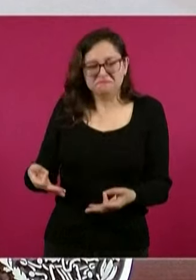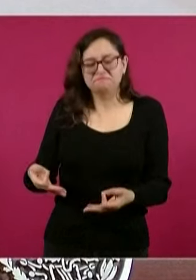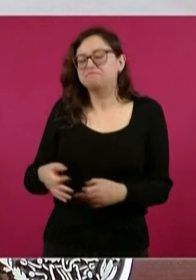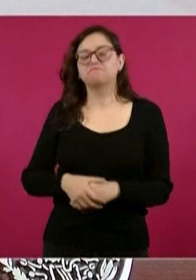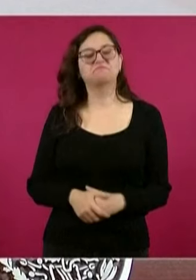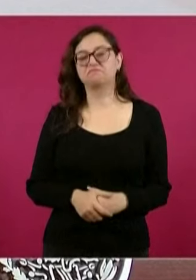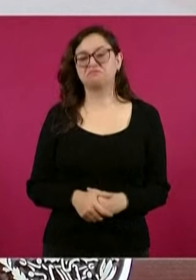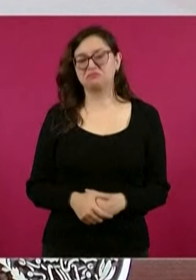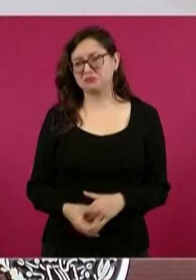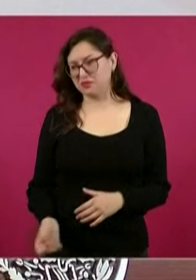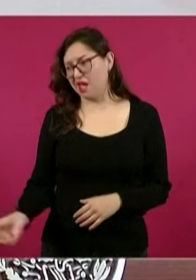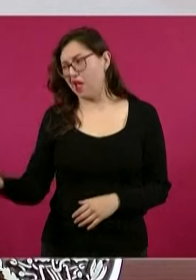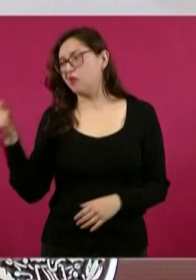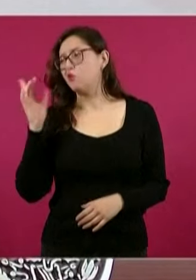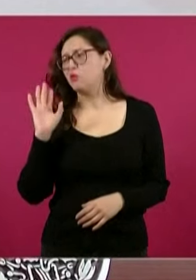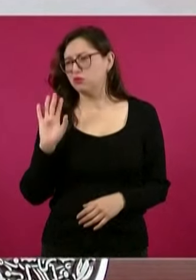honrosas excepciones,